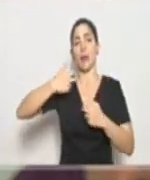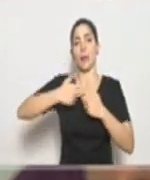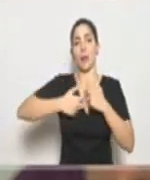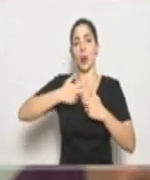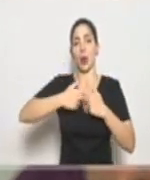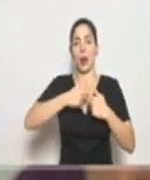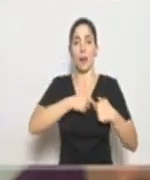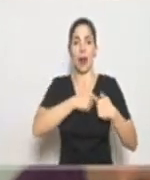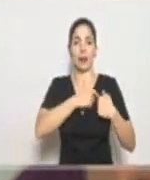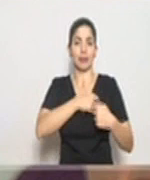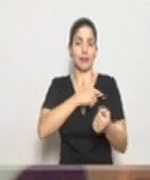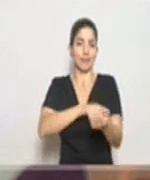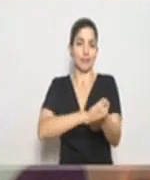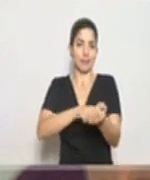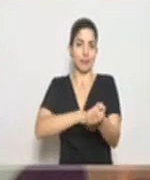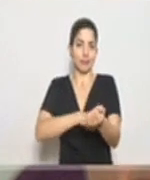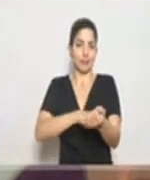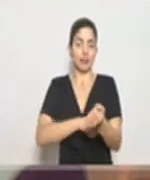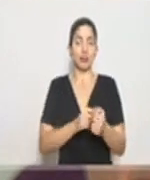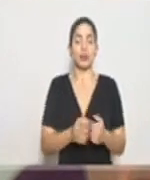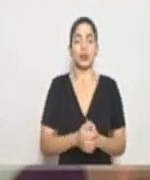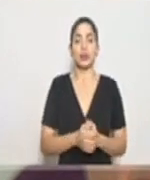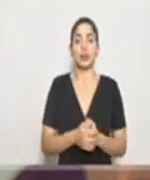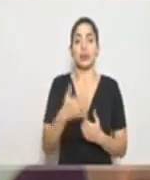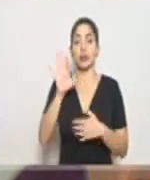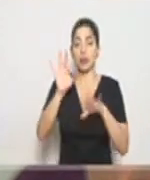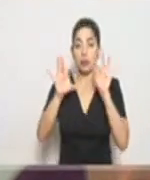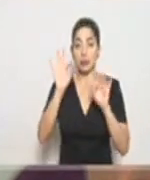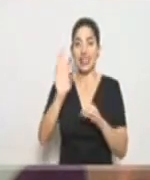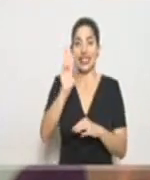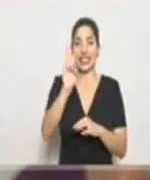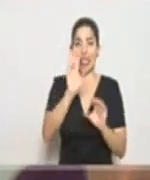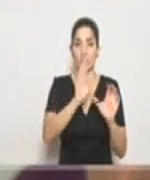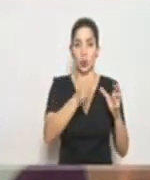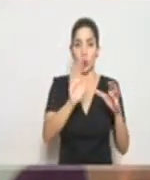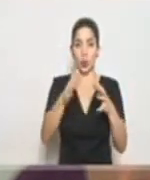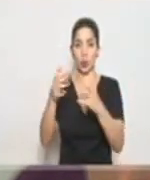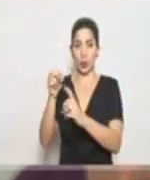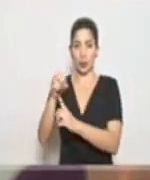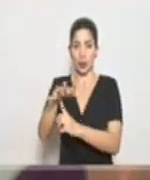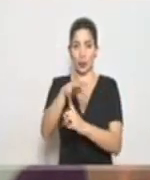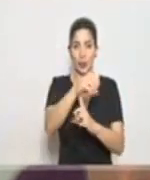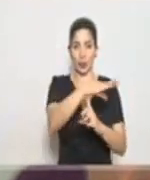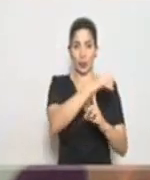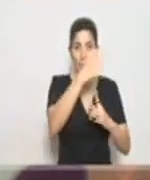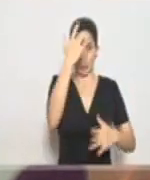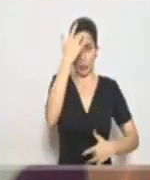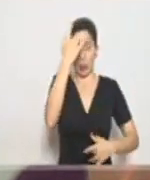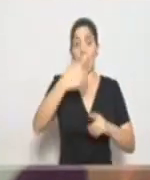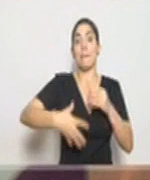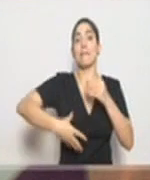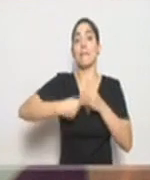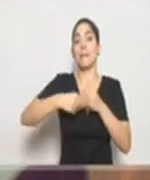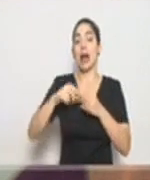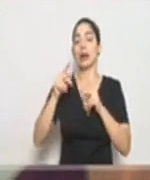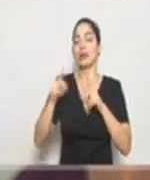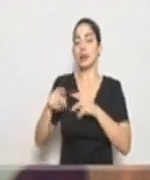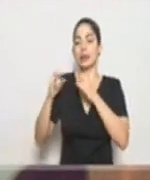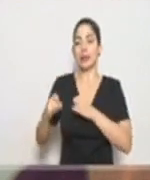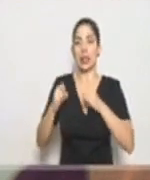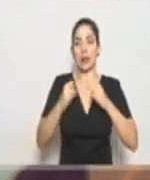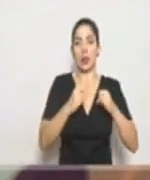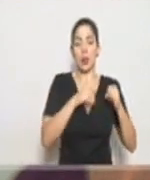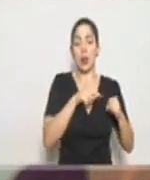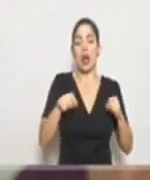origen vascular. Se tienen ubicados seis conglomerados de contagio, además de los casos aislados que tienen